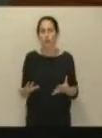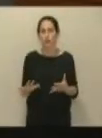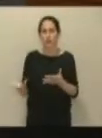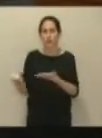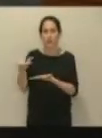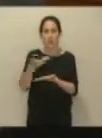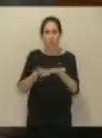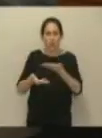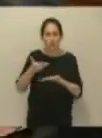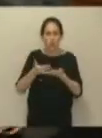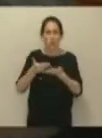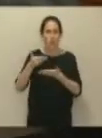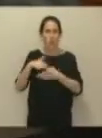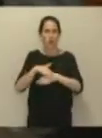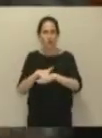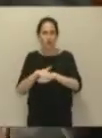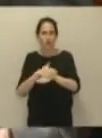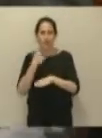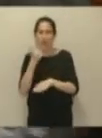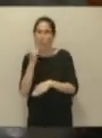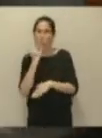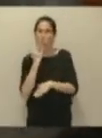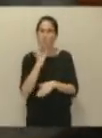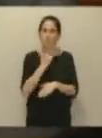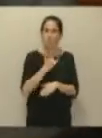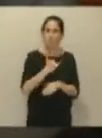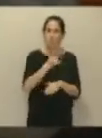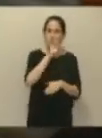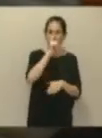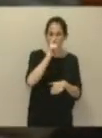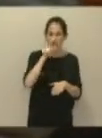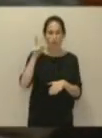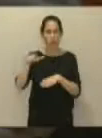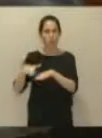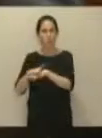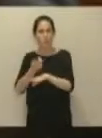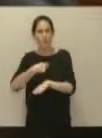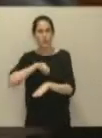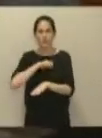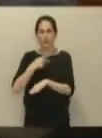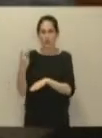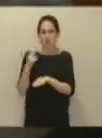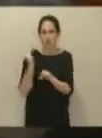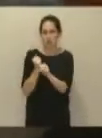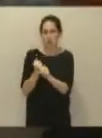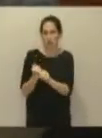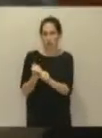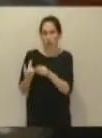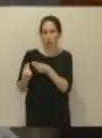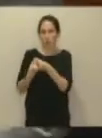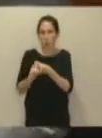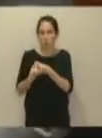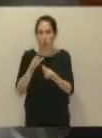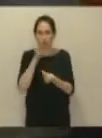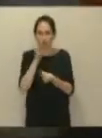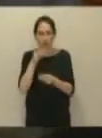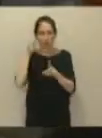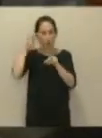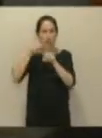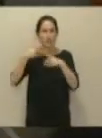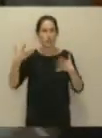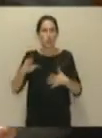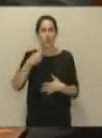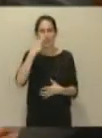colaboración administrativa entre administraciones que deberían de trabajar, digamos, unidas en persecución del mismo objetivo, que es el interés general